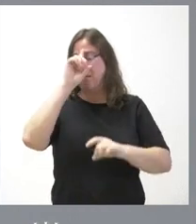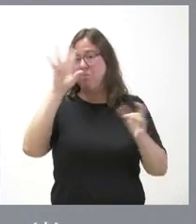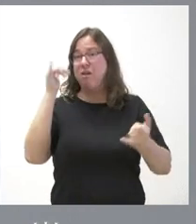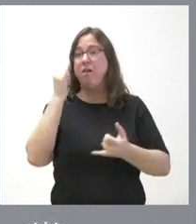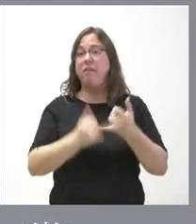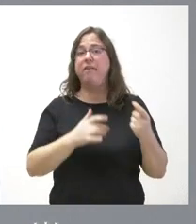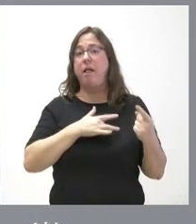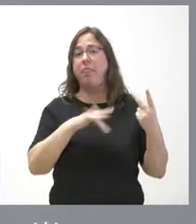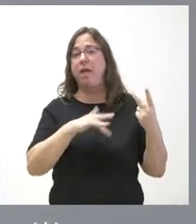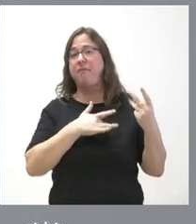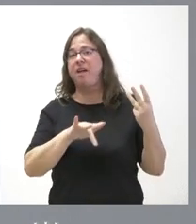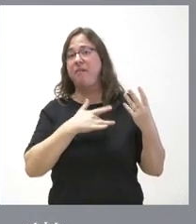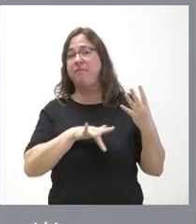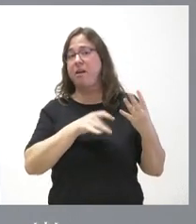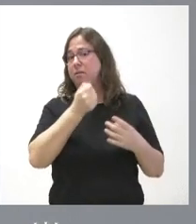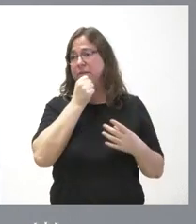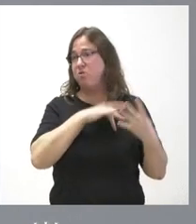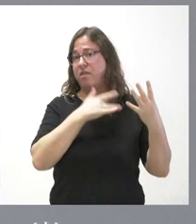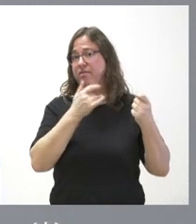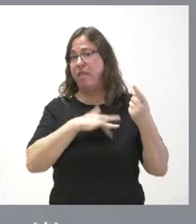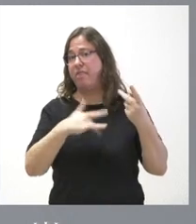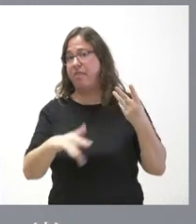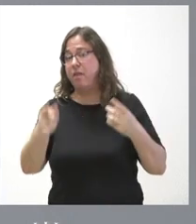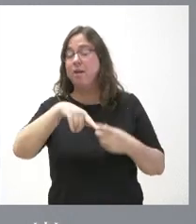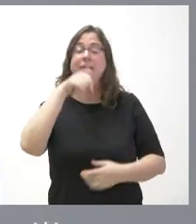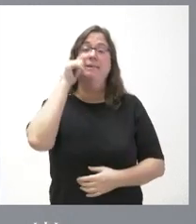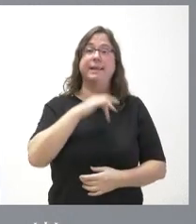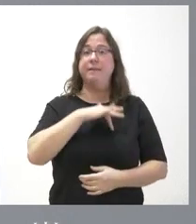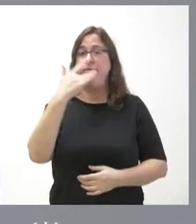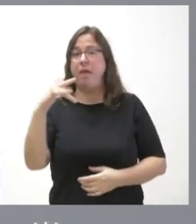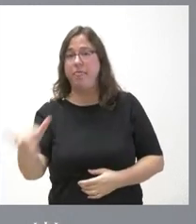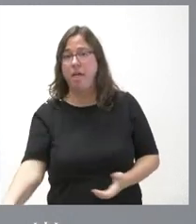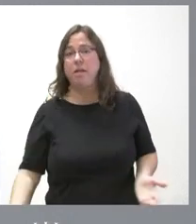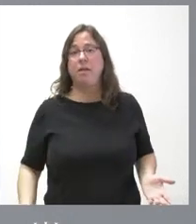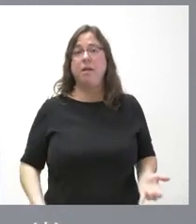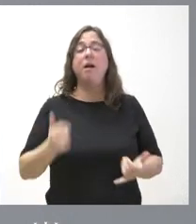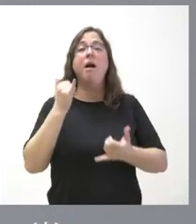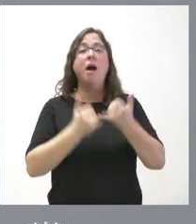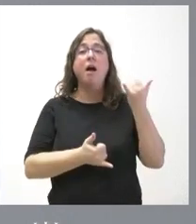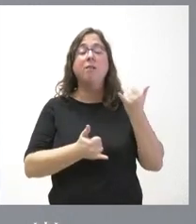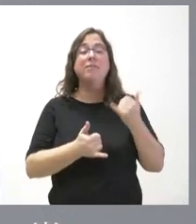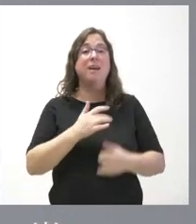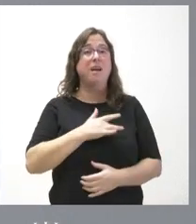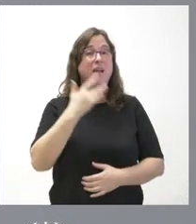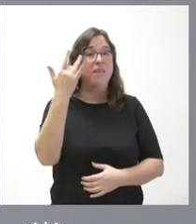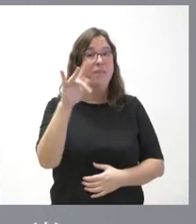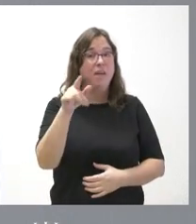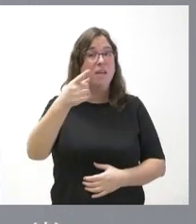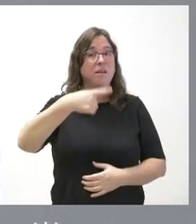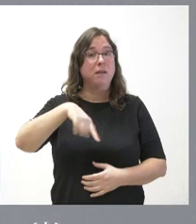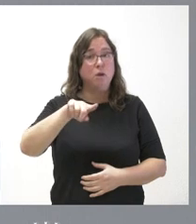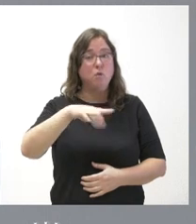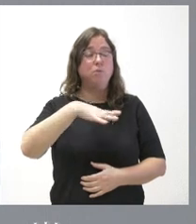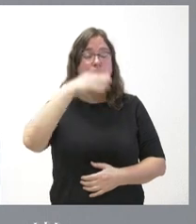por parte del PSOE y de Pedro Sánchez y la única cesión que conocemos que puede haber